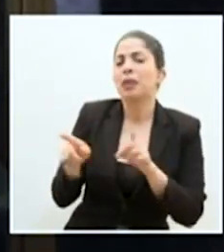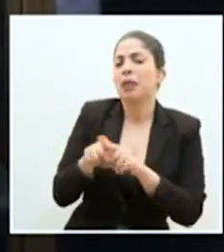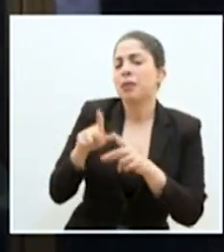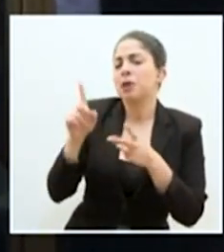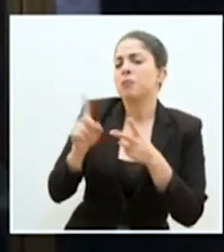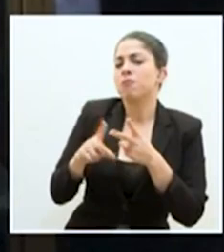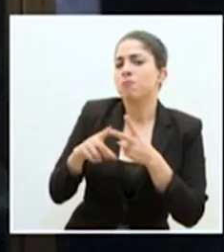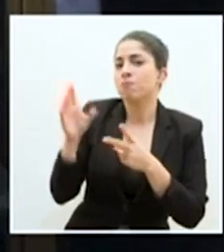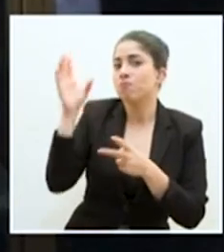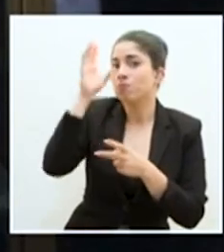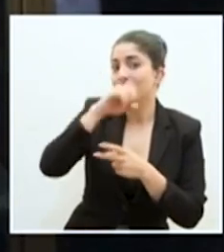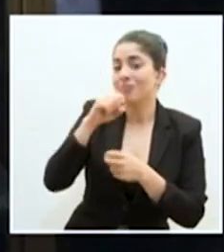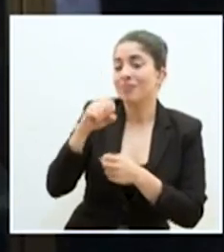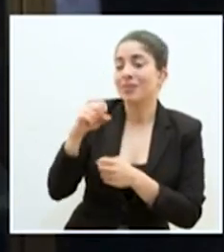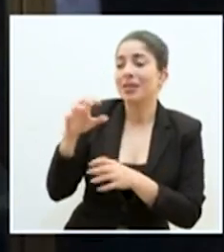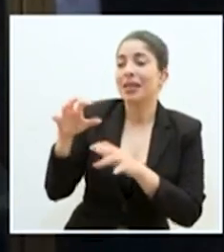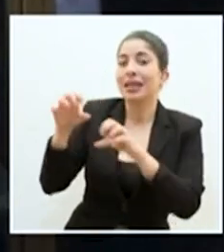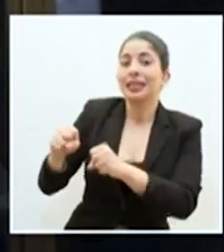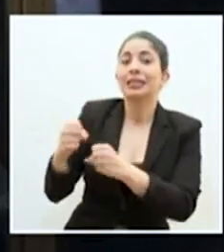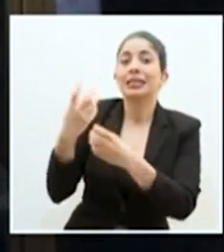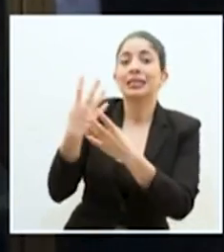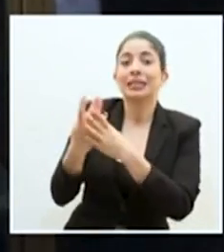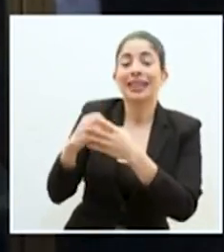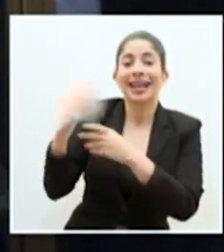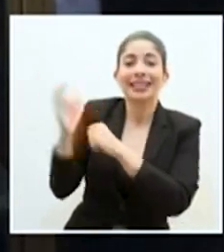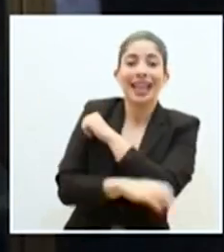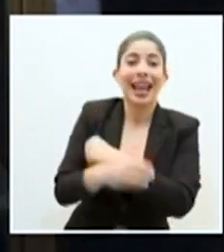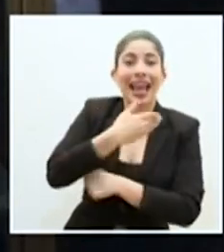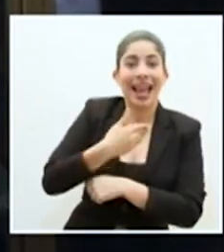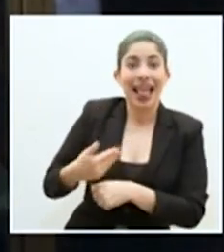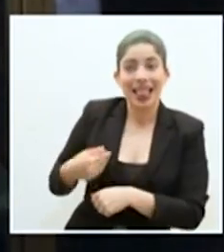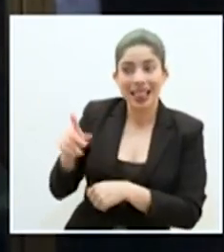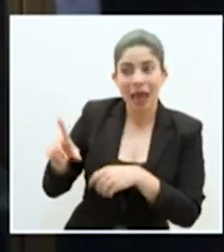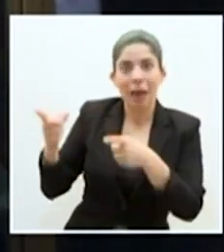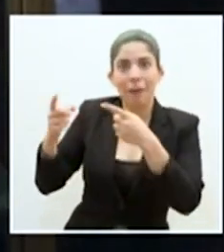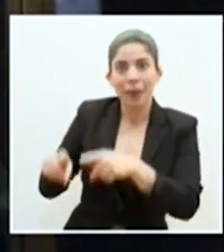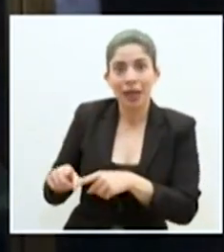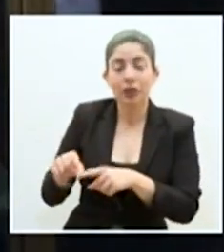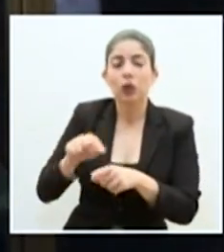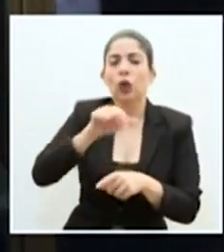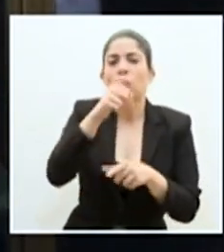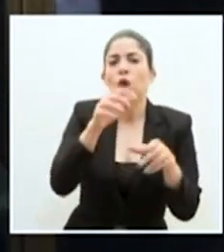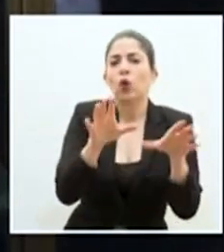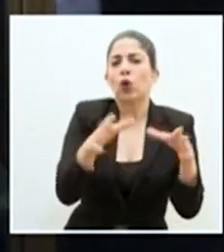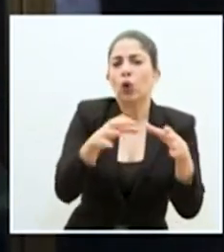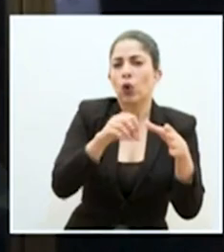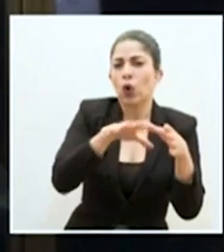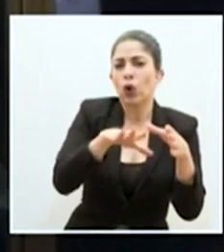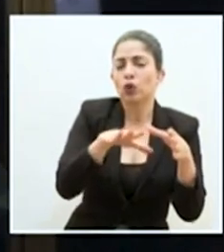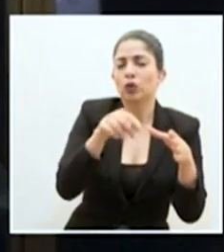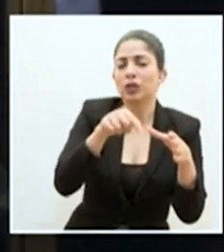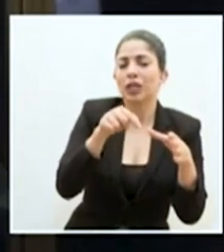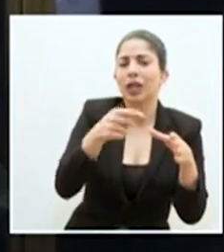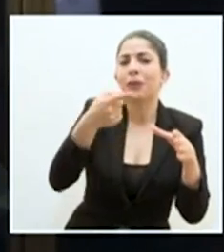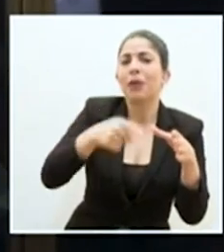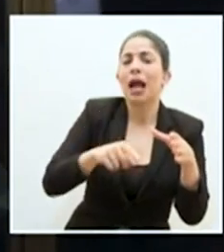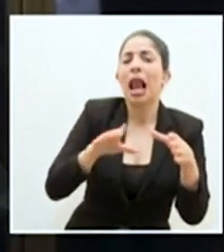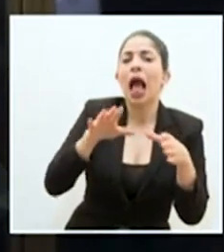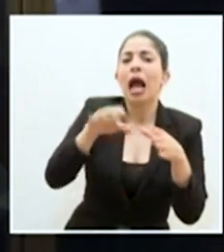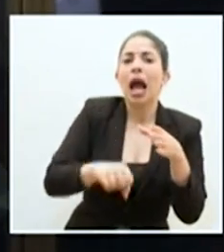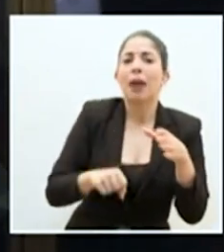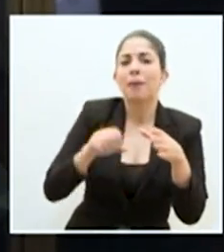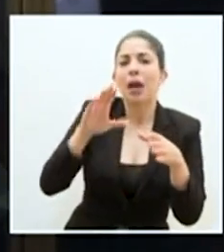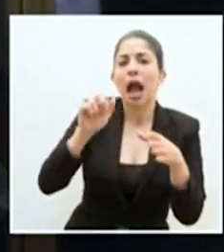lo que pasó en el Centro de Detención para Extranjeros en Heredia, el clúster, o no sé si clúster, pero bueno, me dirá usted el foco que hubo en la Carpio